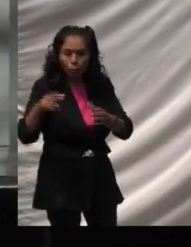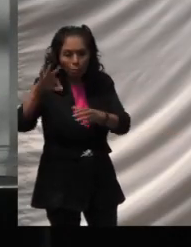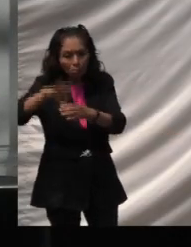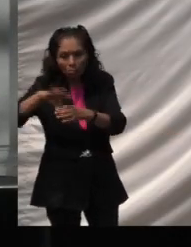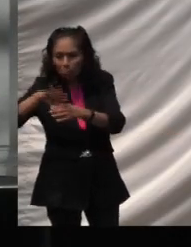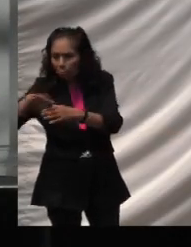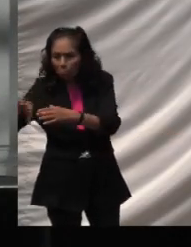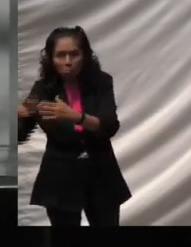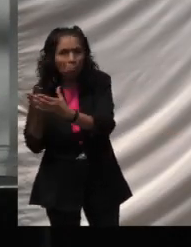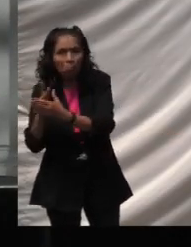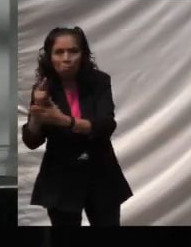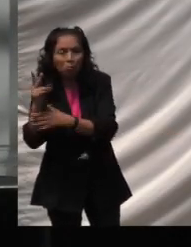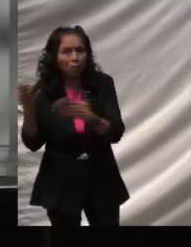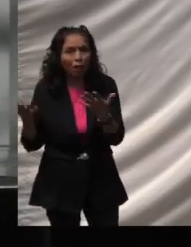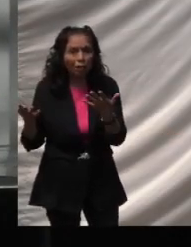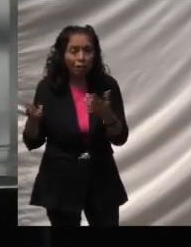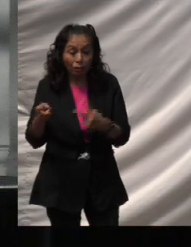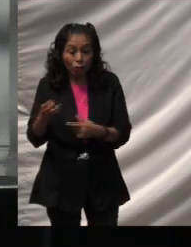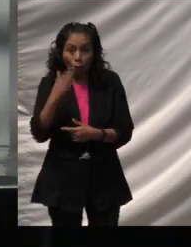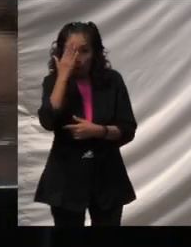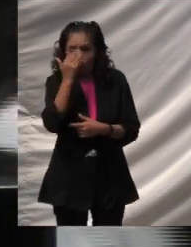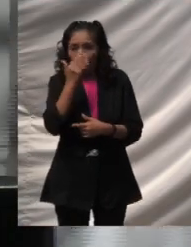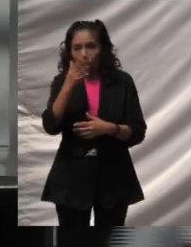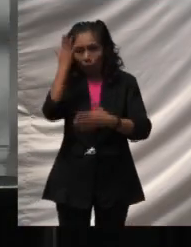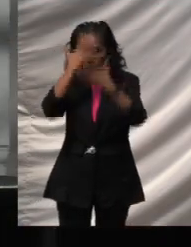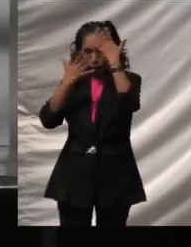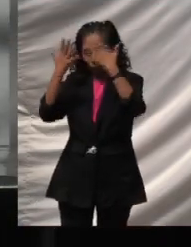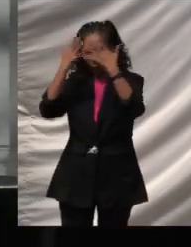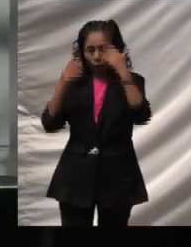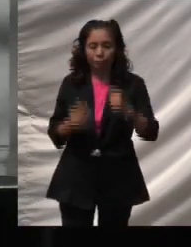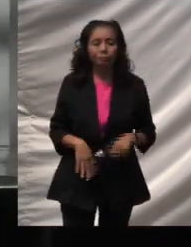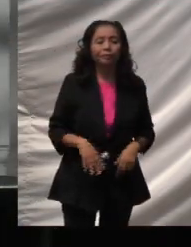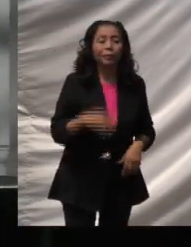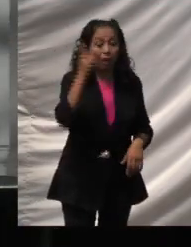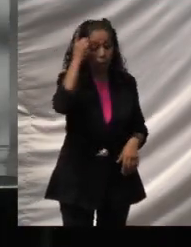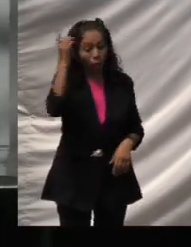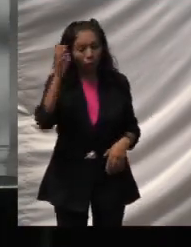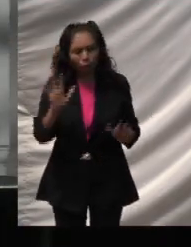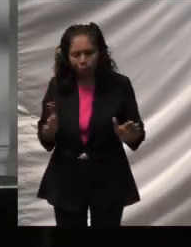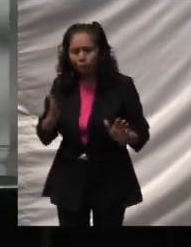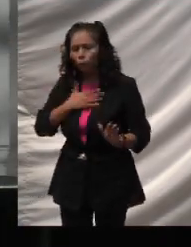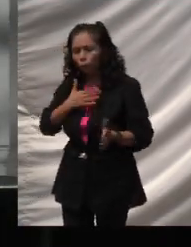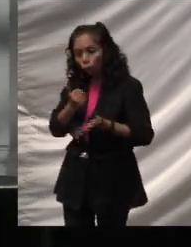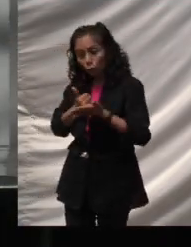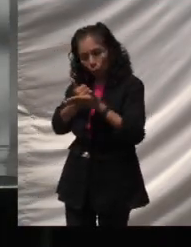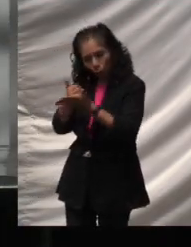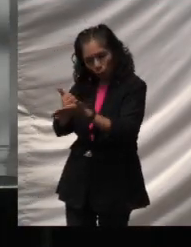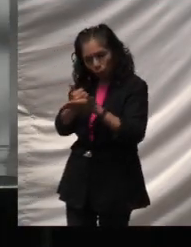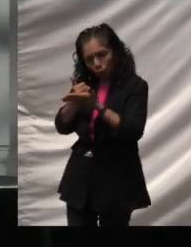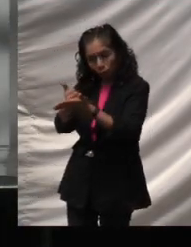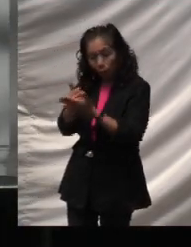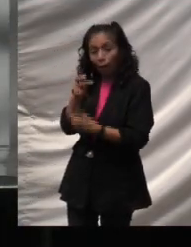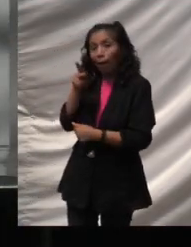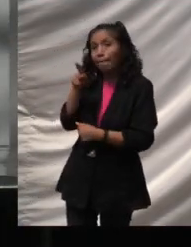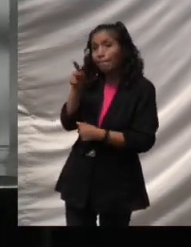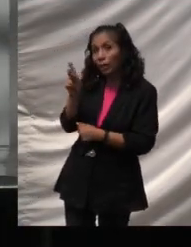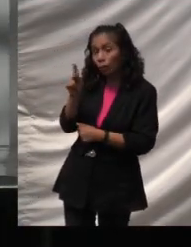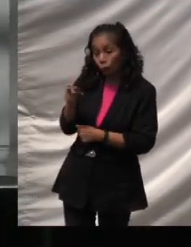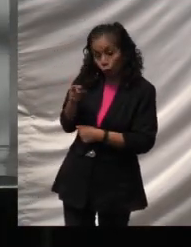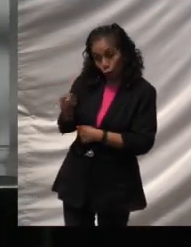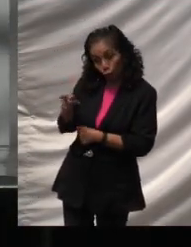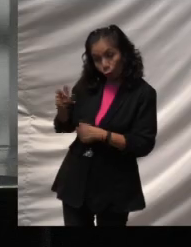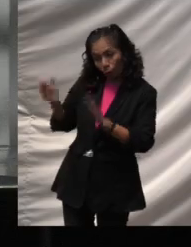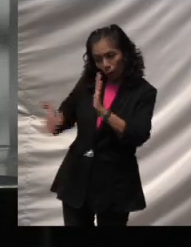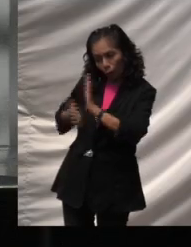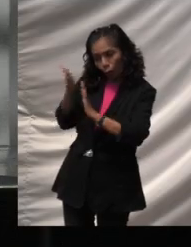—dijo el maya. —Yo te voy a ayudar a través de señales. A cambio, que me hagas un templo